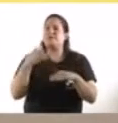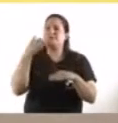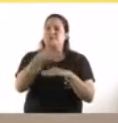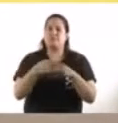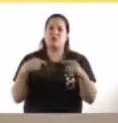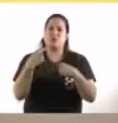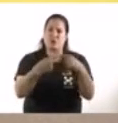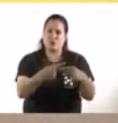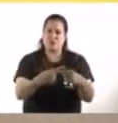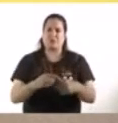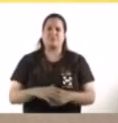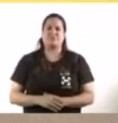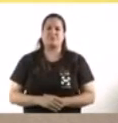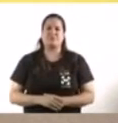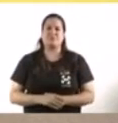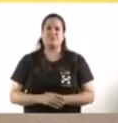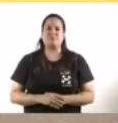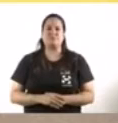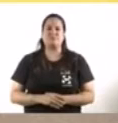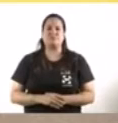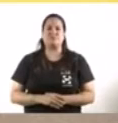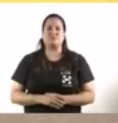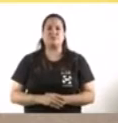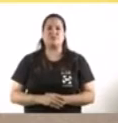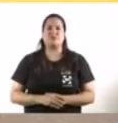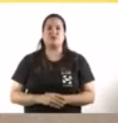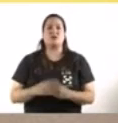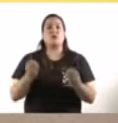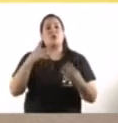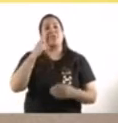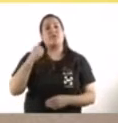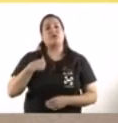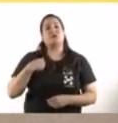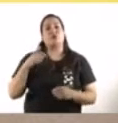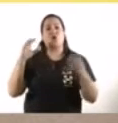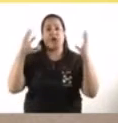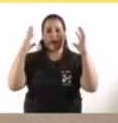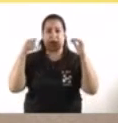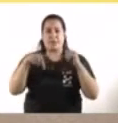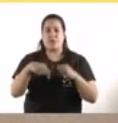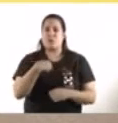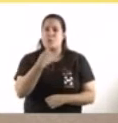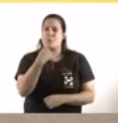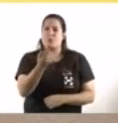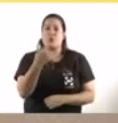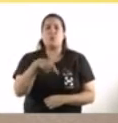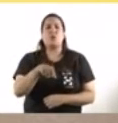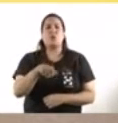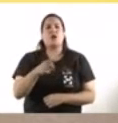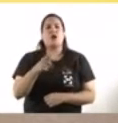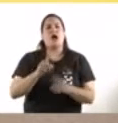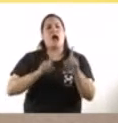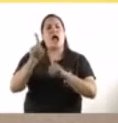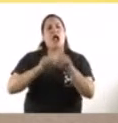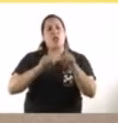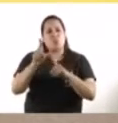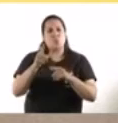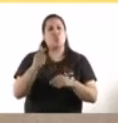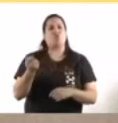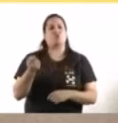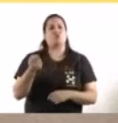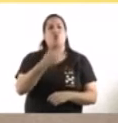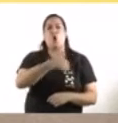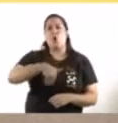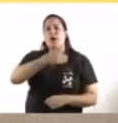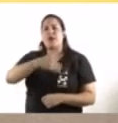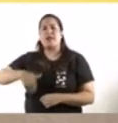¿Qué tal? Nicolás Gallardo de CNN Radio. El jefe de gobierno le quería preguntar si podría clarificar entonces hay gobernadores que ya adoptan medidas